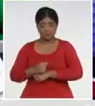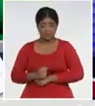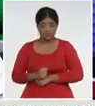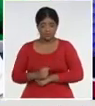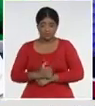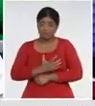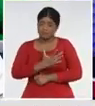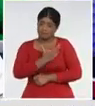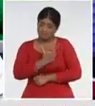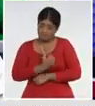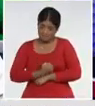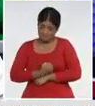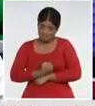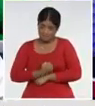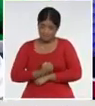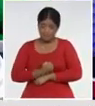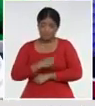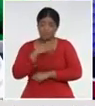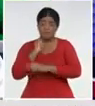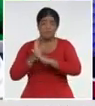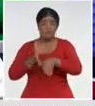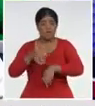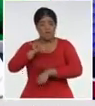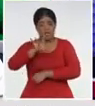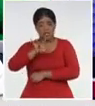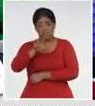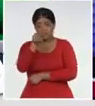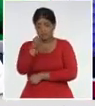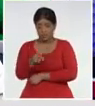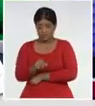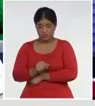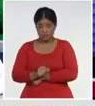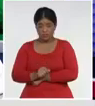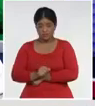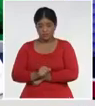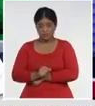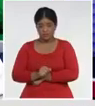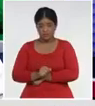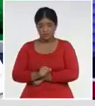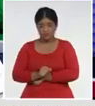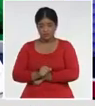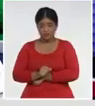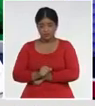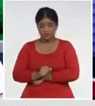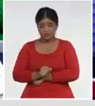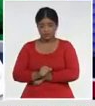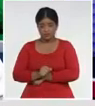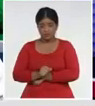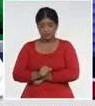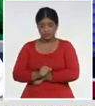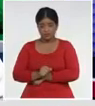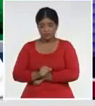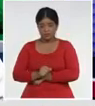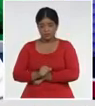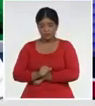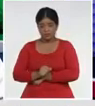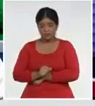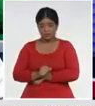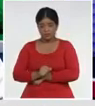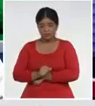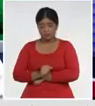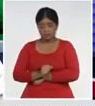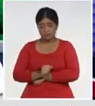lamentablemente, 15 personas, que han fallecido, en nuestro país, con COVID-19, en